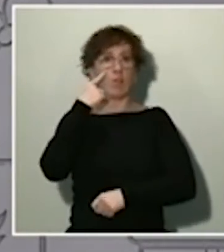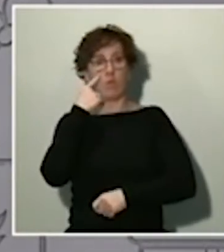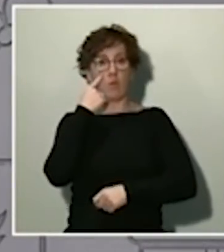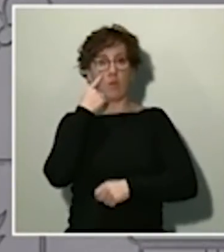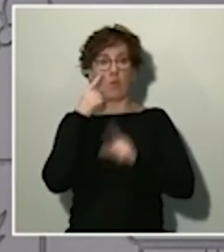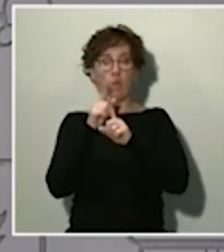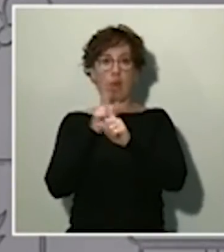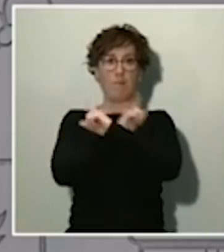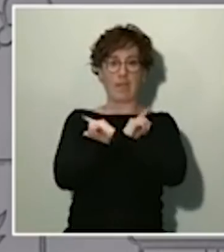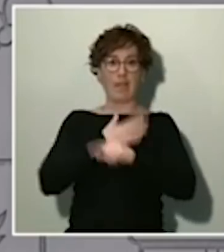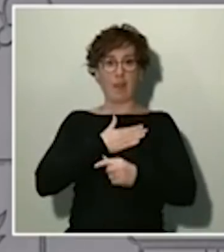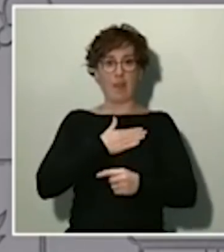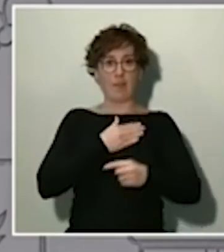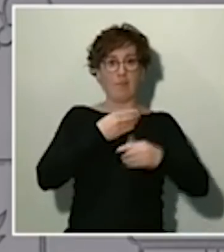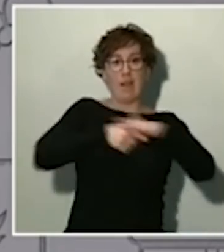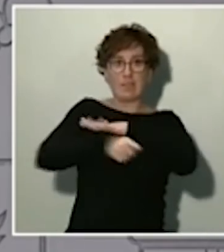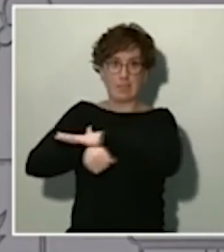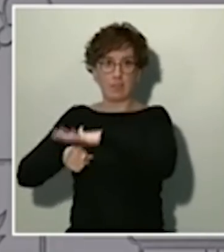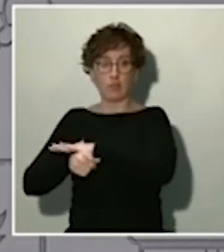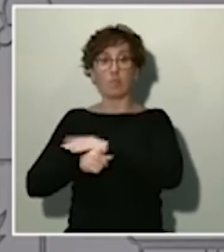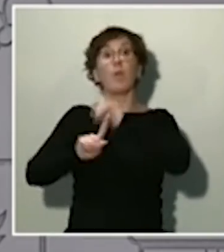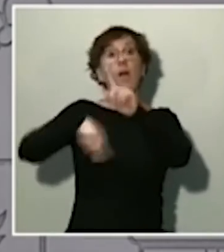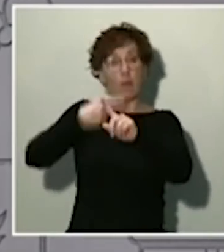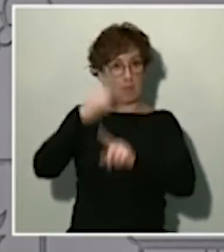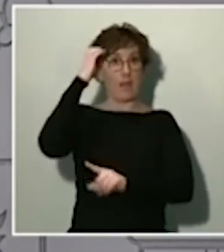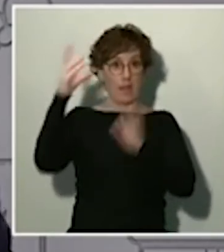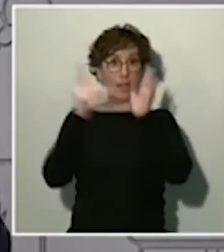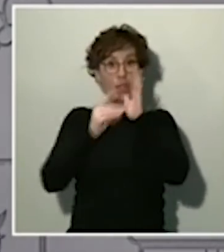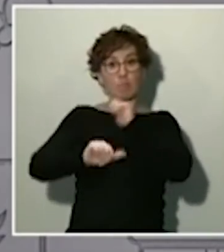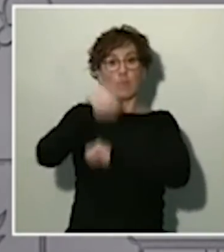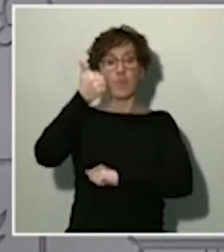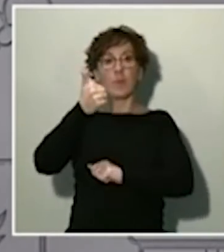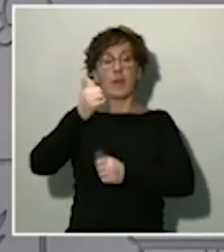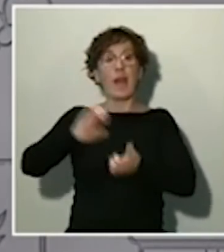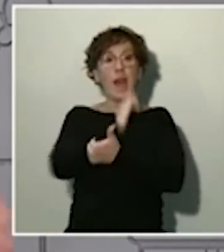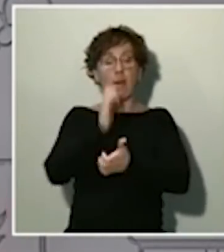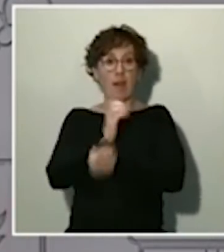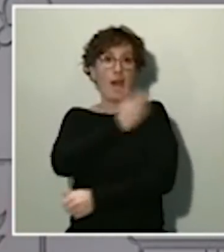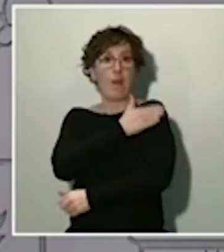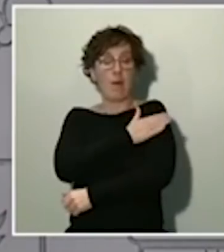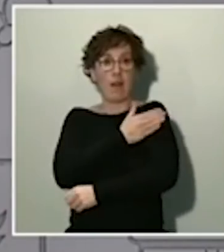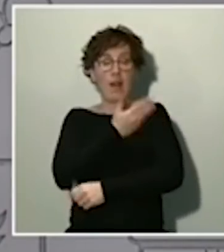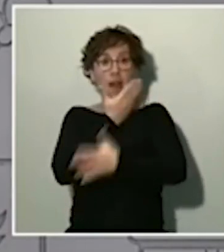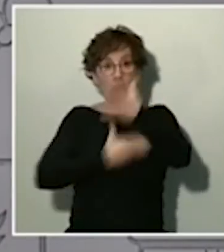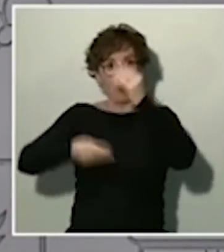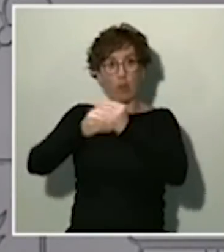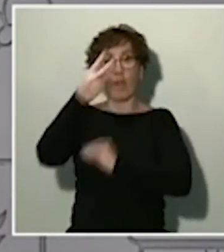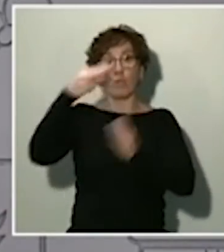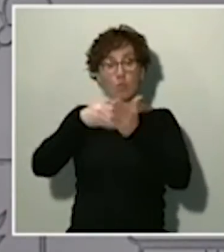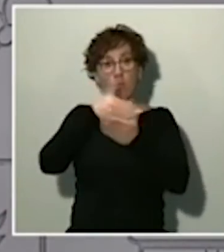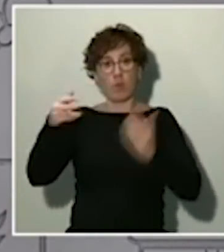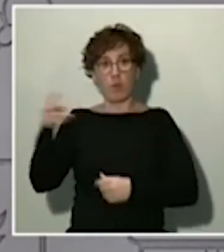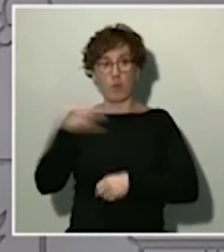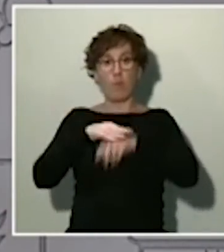hemos aprobado en el Real Decreto Ley líneas de avales adicionales de 2.000 millones de euros para las empresas exportadoras con mecanismos ágiles y